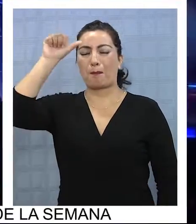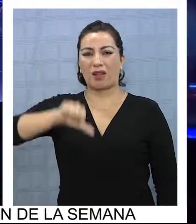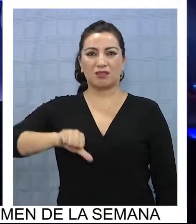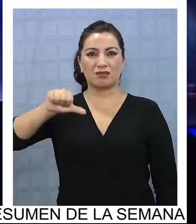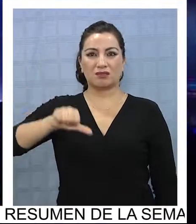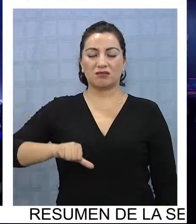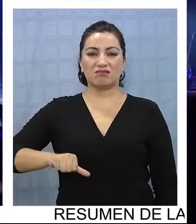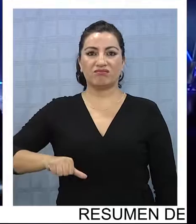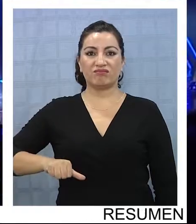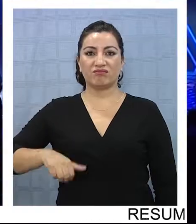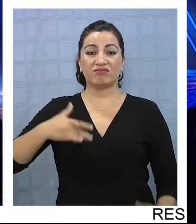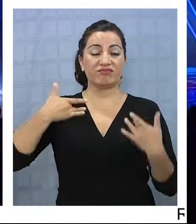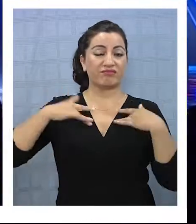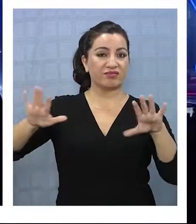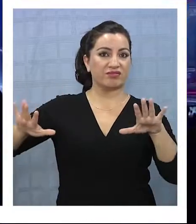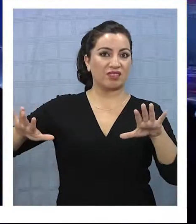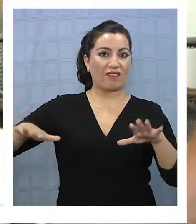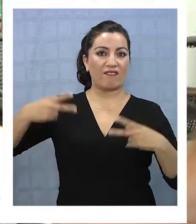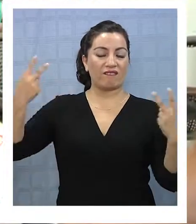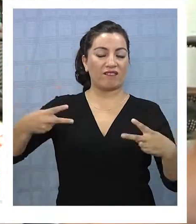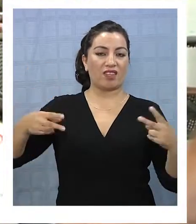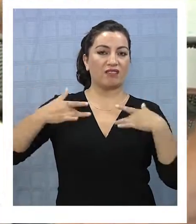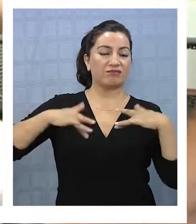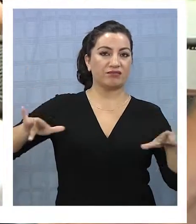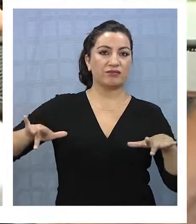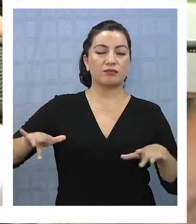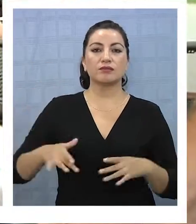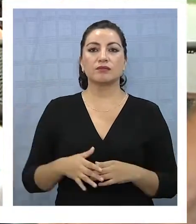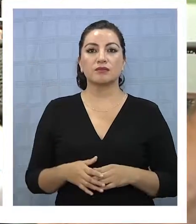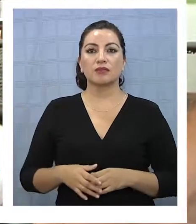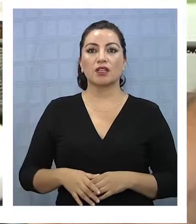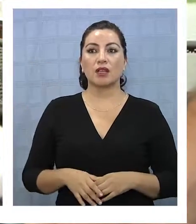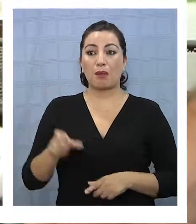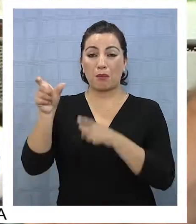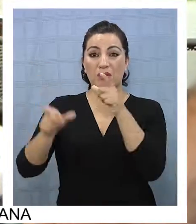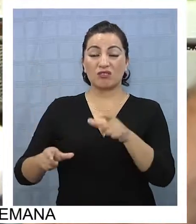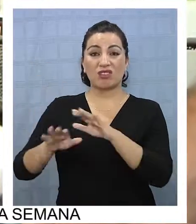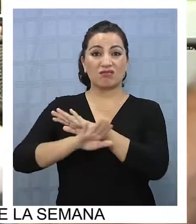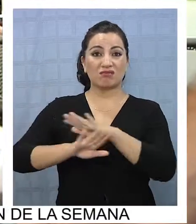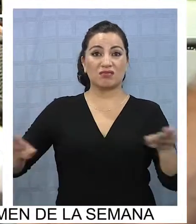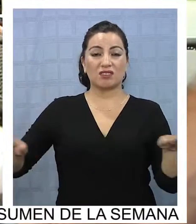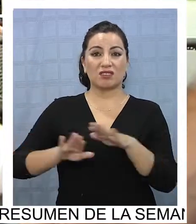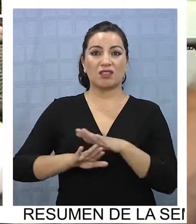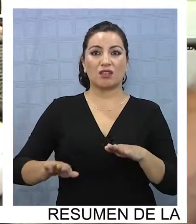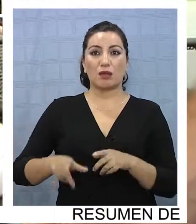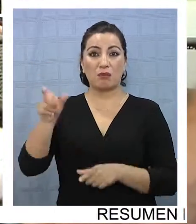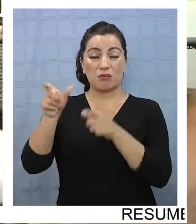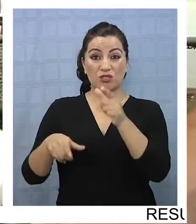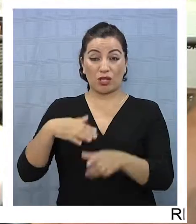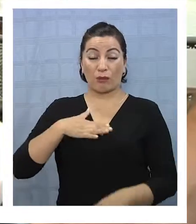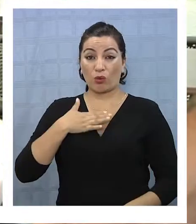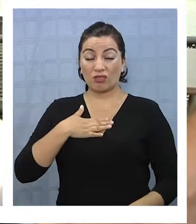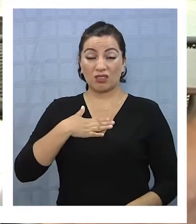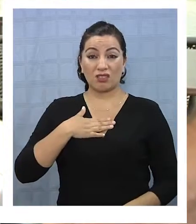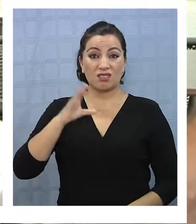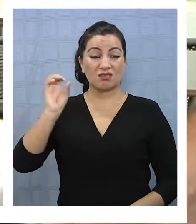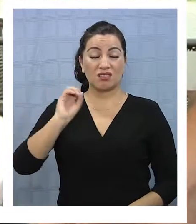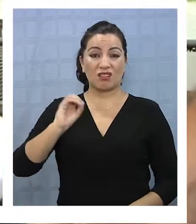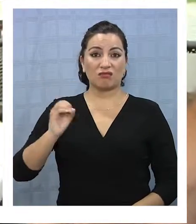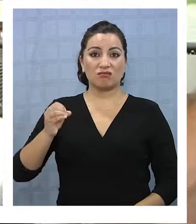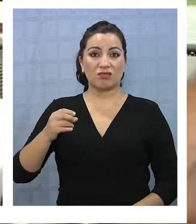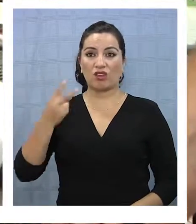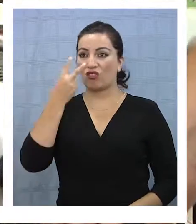filo con el Festival de Viña. este año no viene nadie que te guste? No, nadie, hace mucho tiempo que creo que no viene nadie que... ¿Tú no lo ves? No,